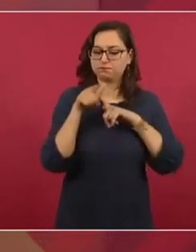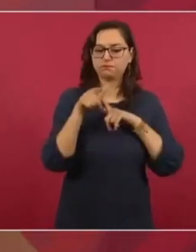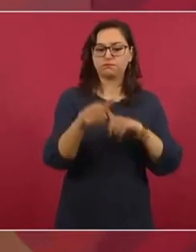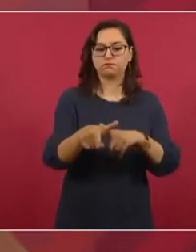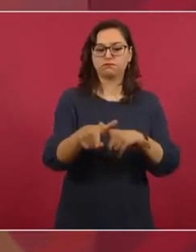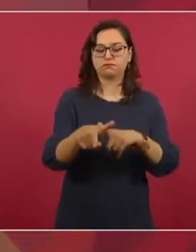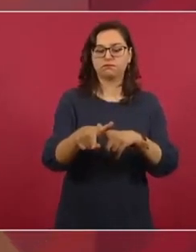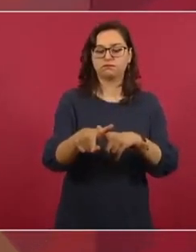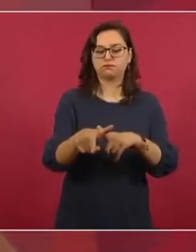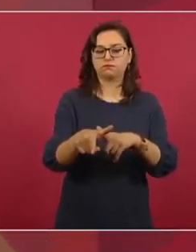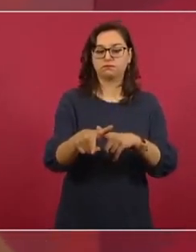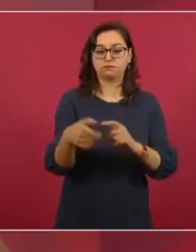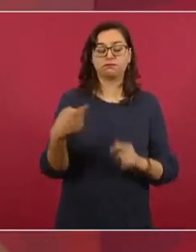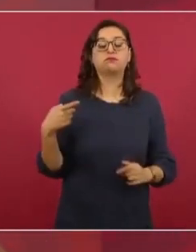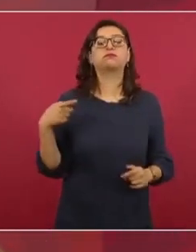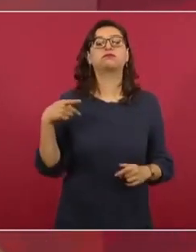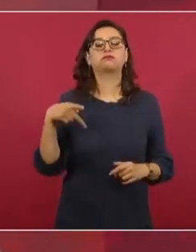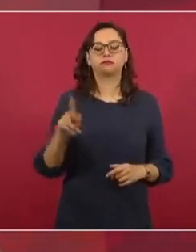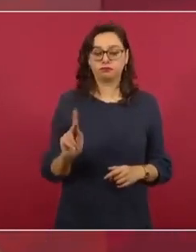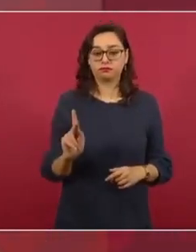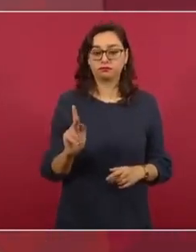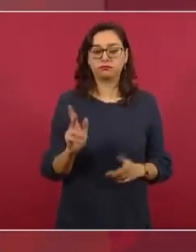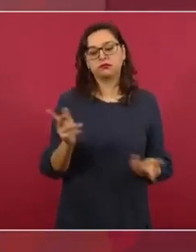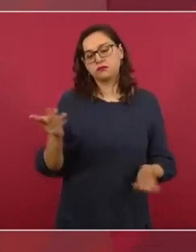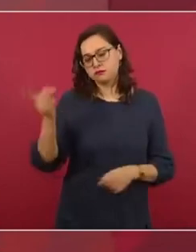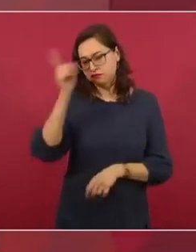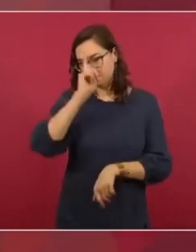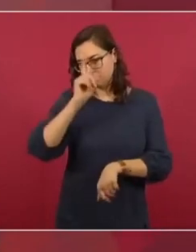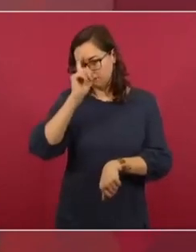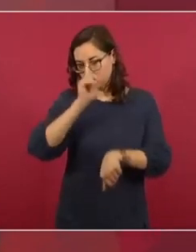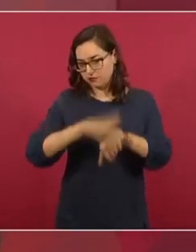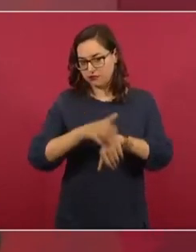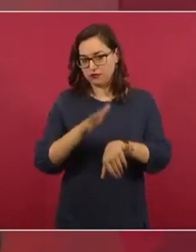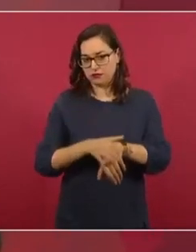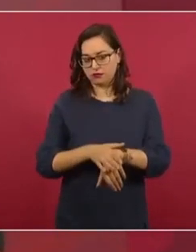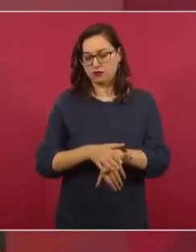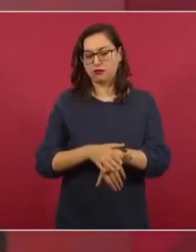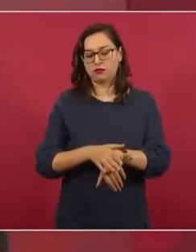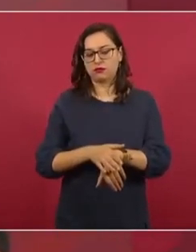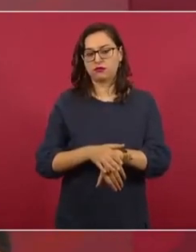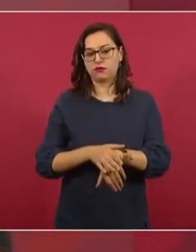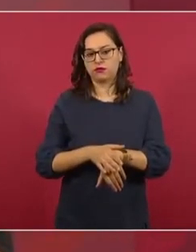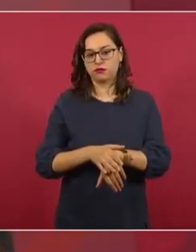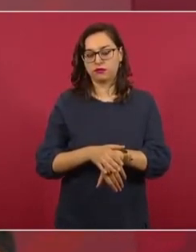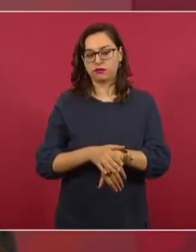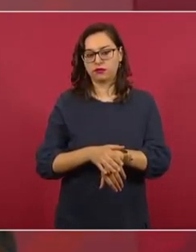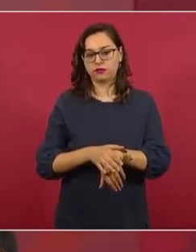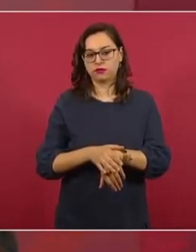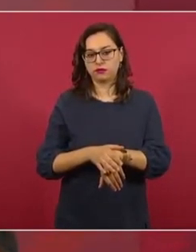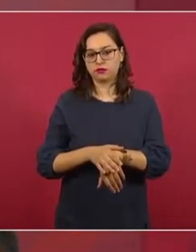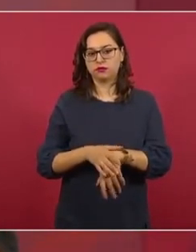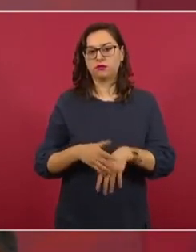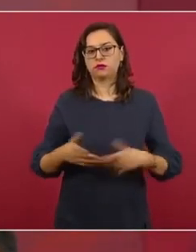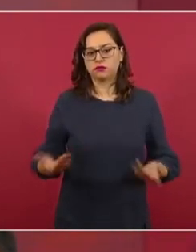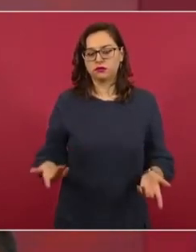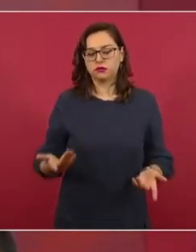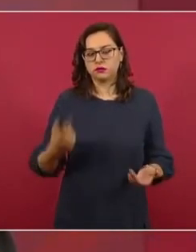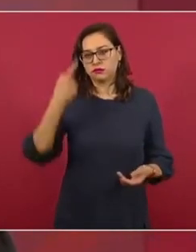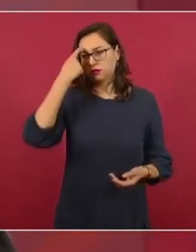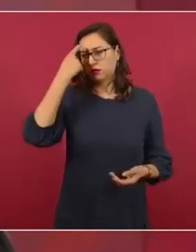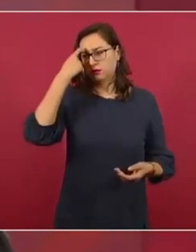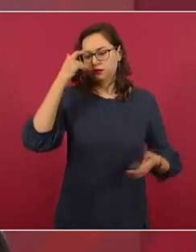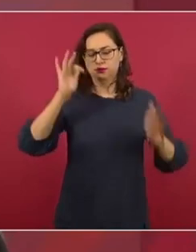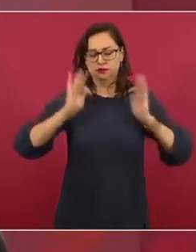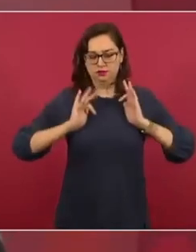mi recomendación es estemos bien con nosotros